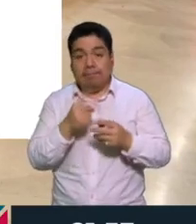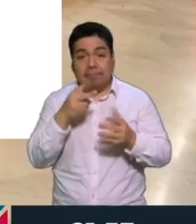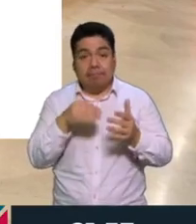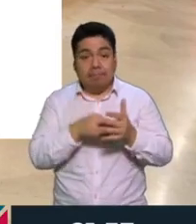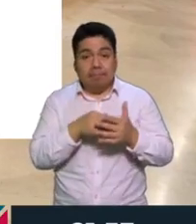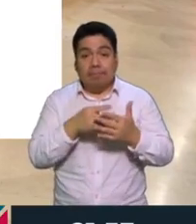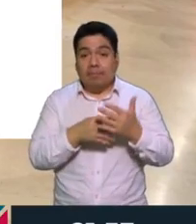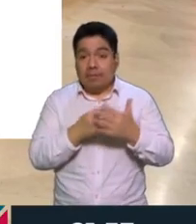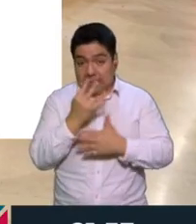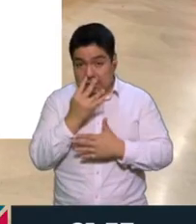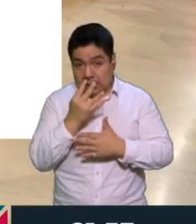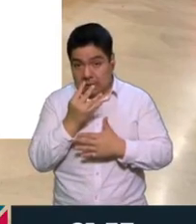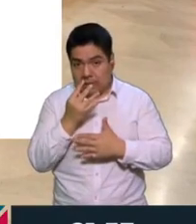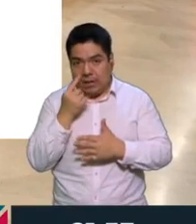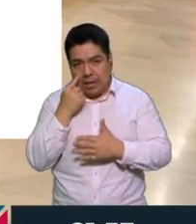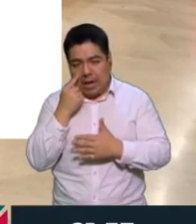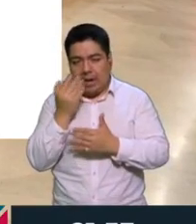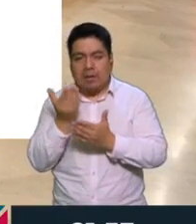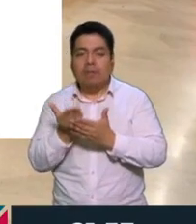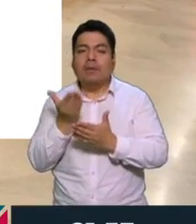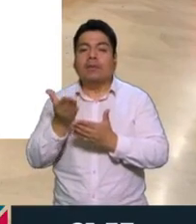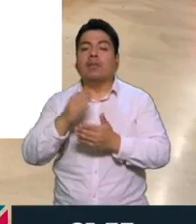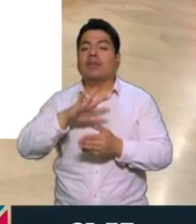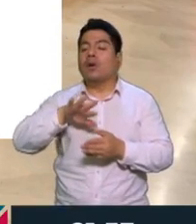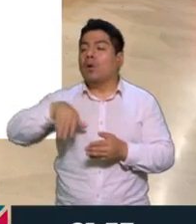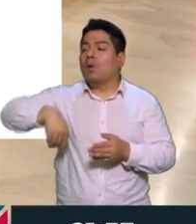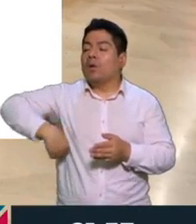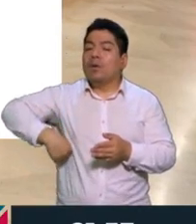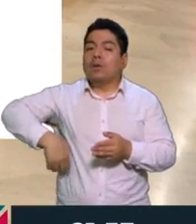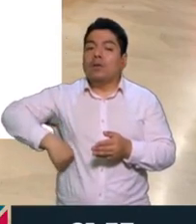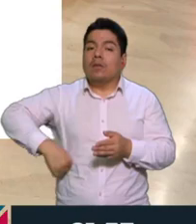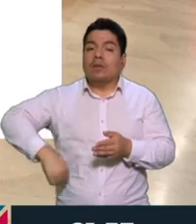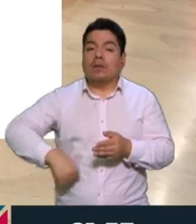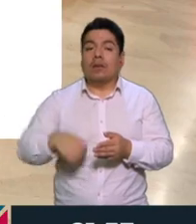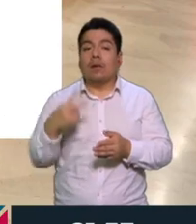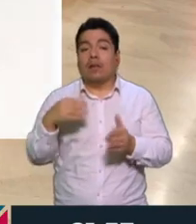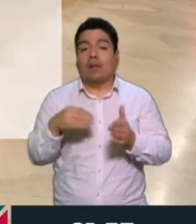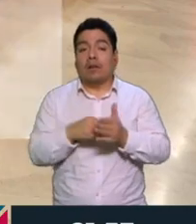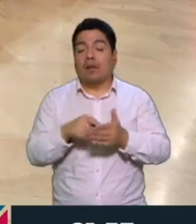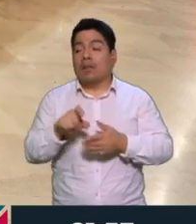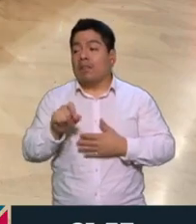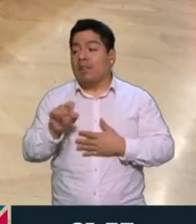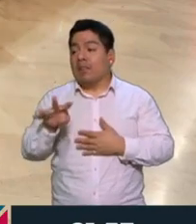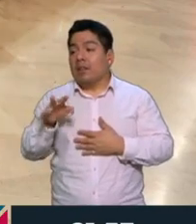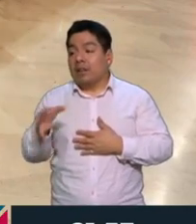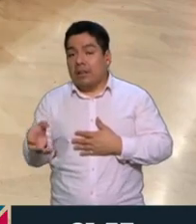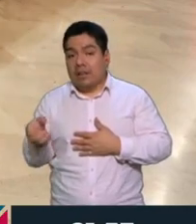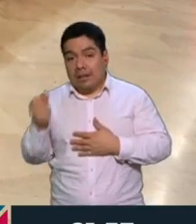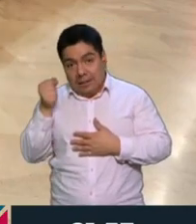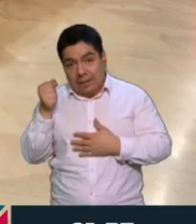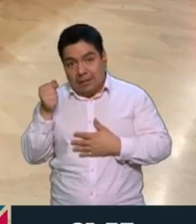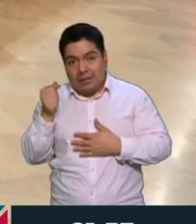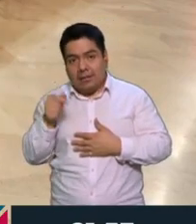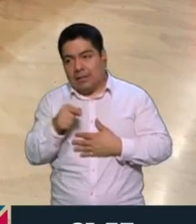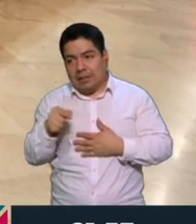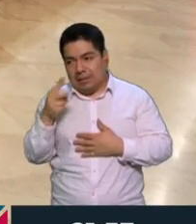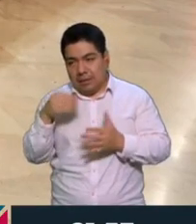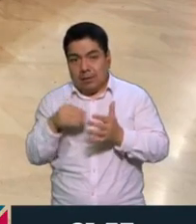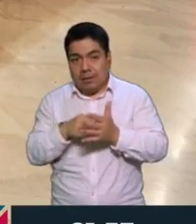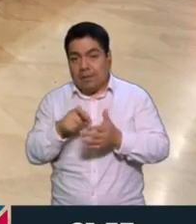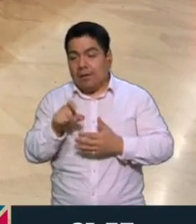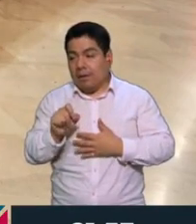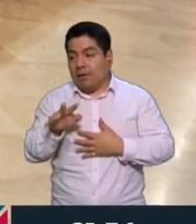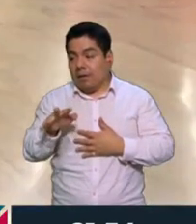2014, ella propuso que lo que iba a guardar lo iba a sacar en 2024. ¿Qué? O lo iban a sacar alguien en 2024.